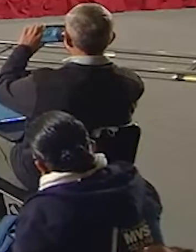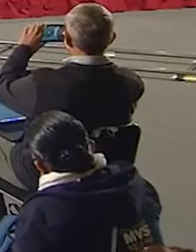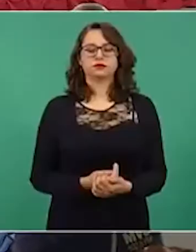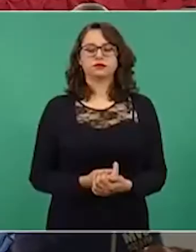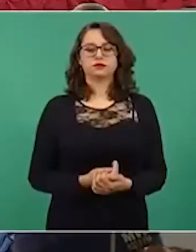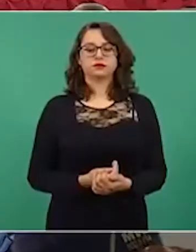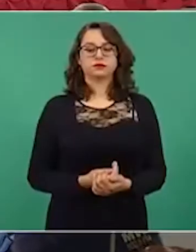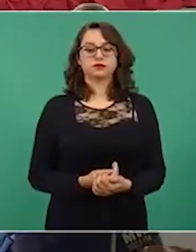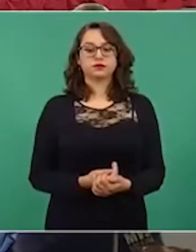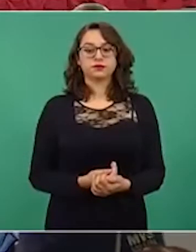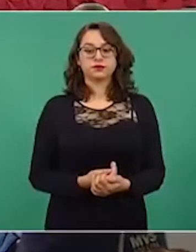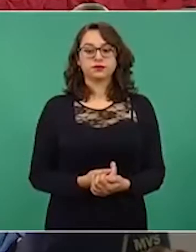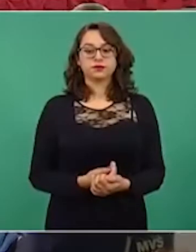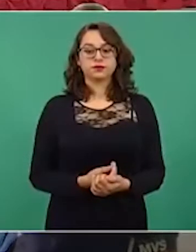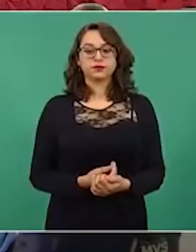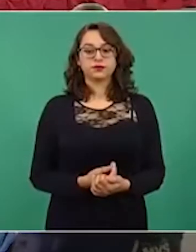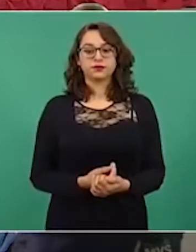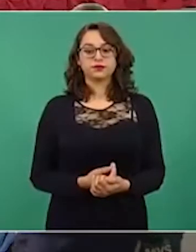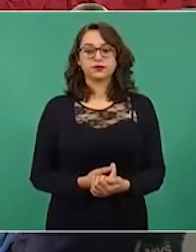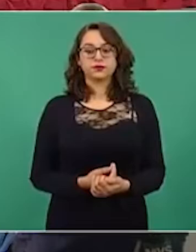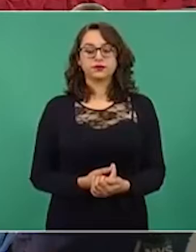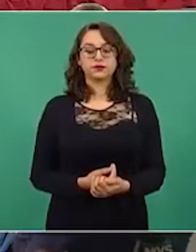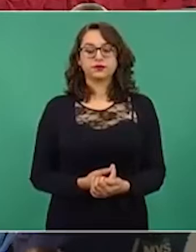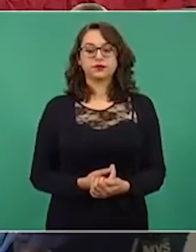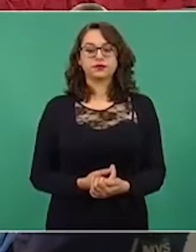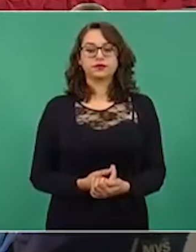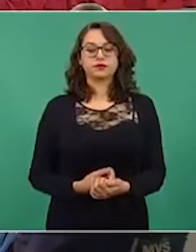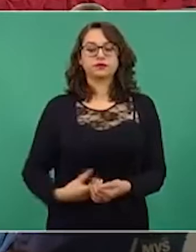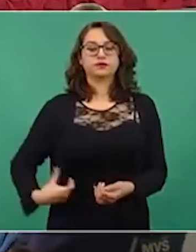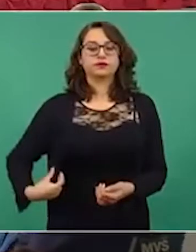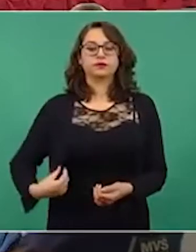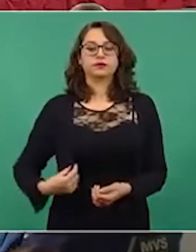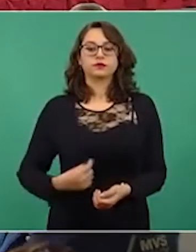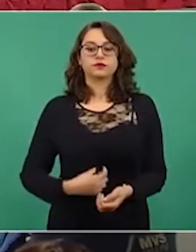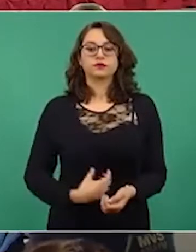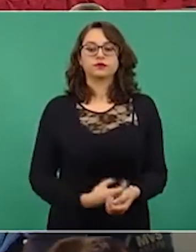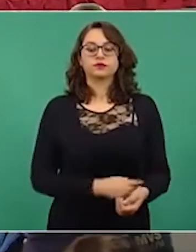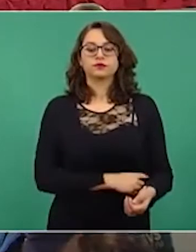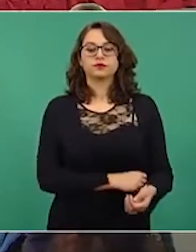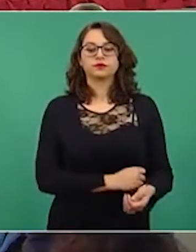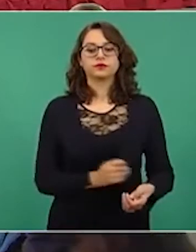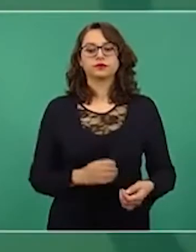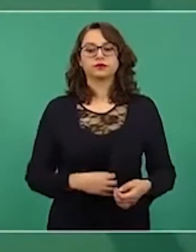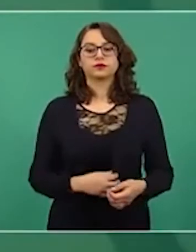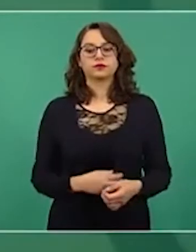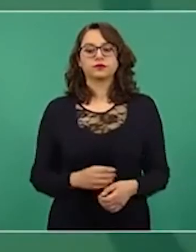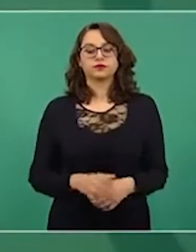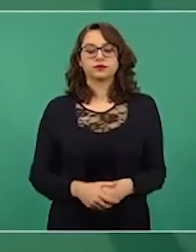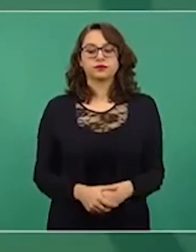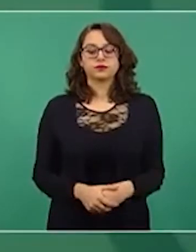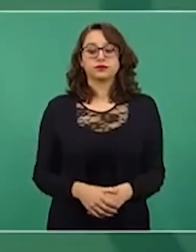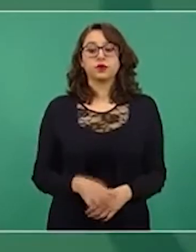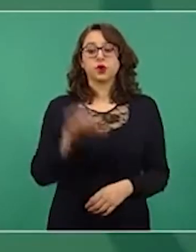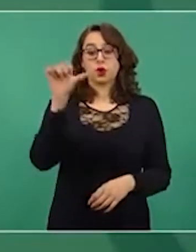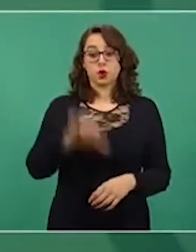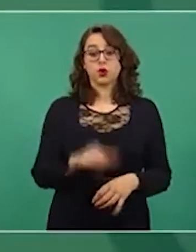El día de hoy vamos a informar al pueblo de México